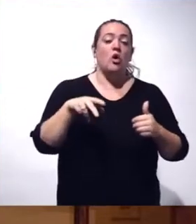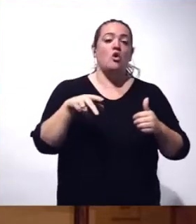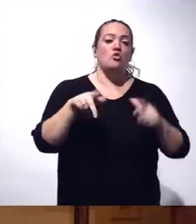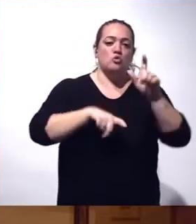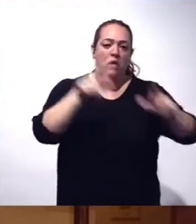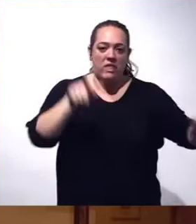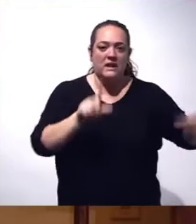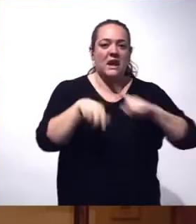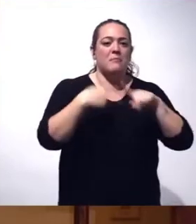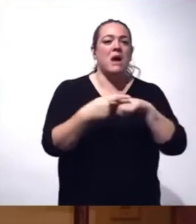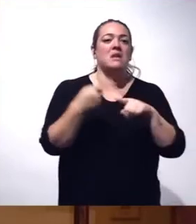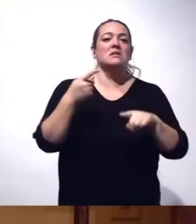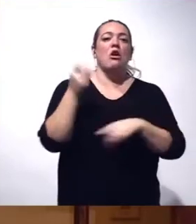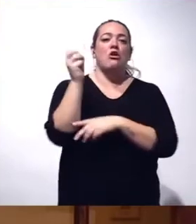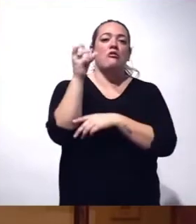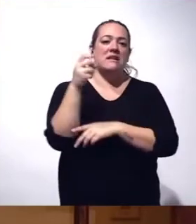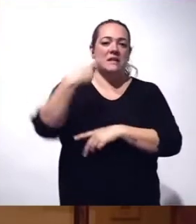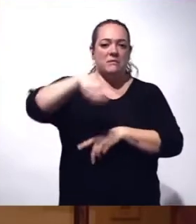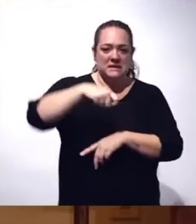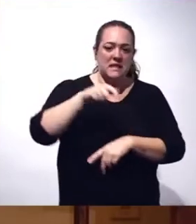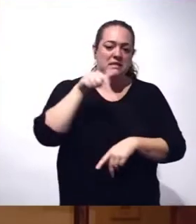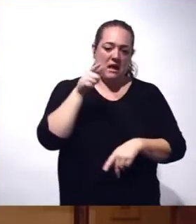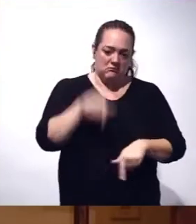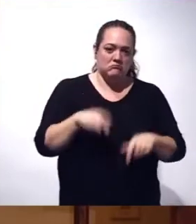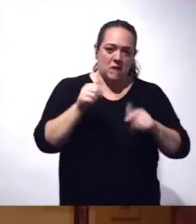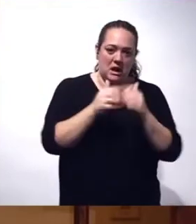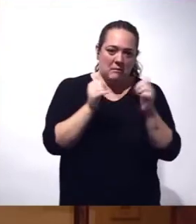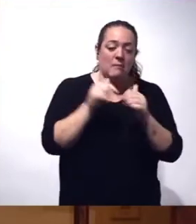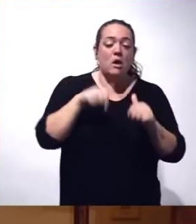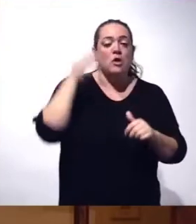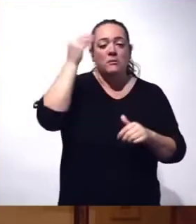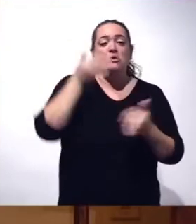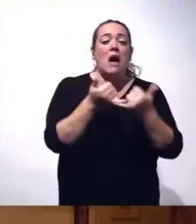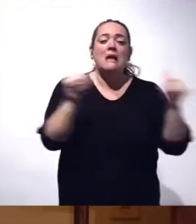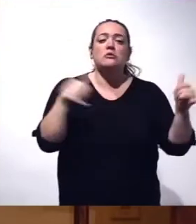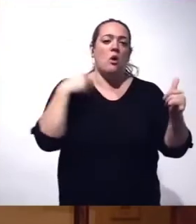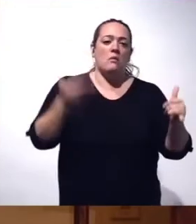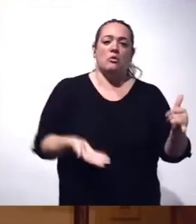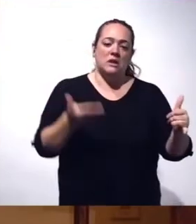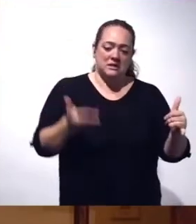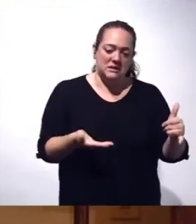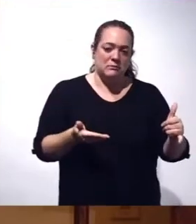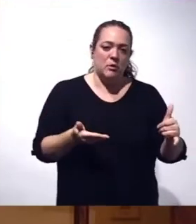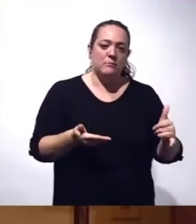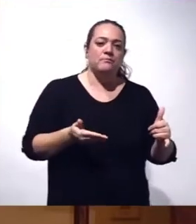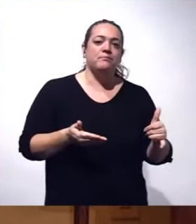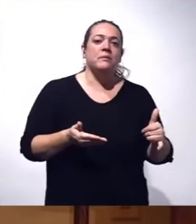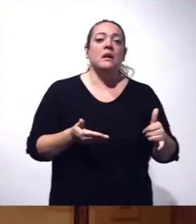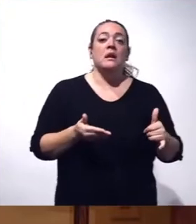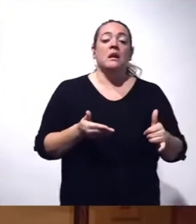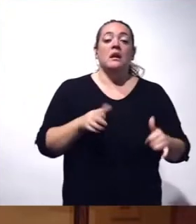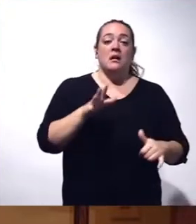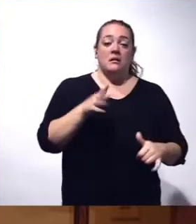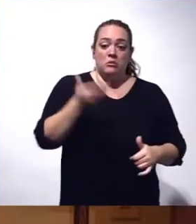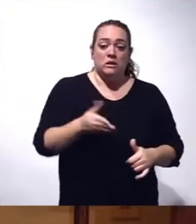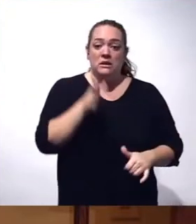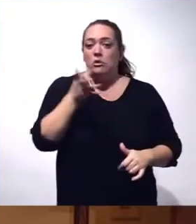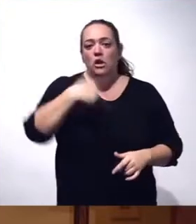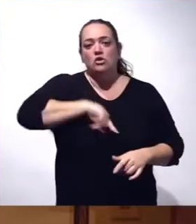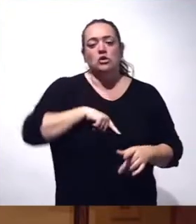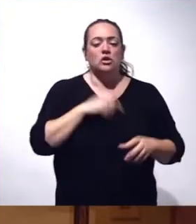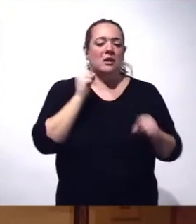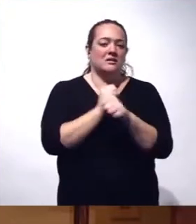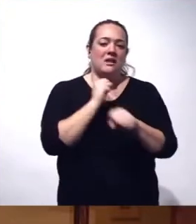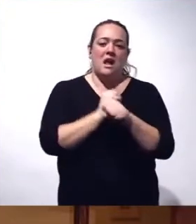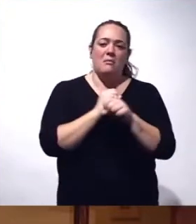y también la conferencia del presidente. Yo creo que eran actos importantísimos, lo son, porque estamos haciendo un trabajo